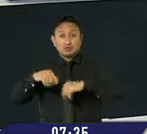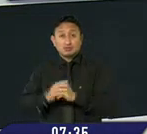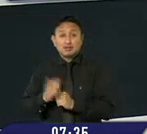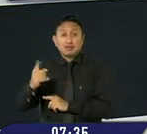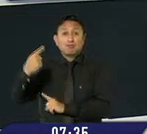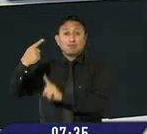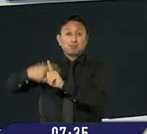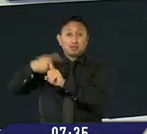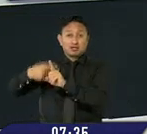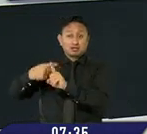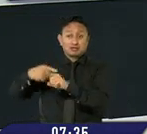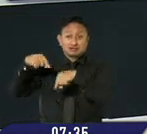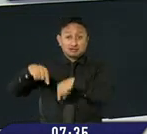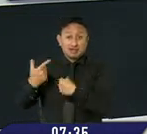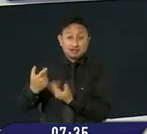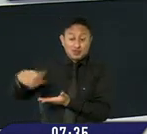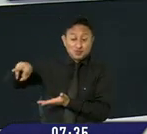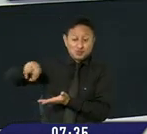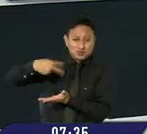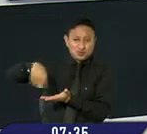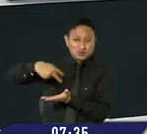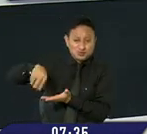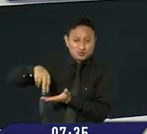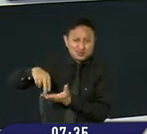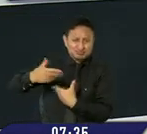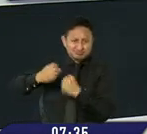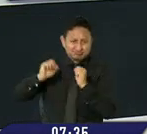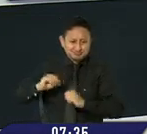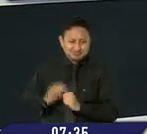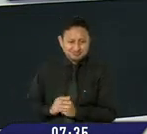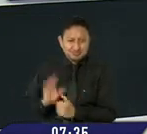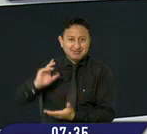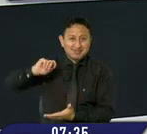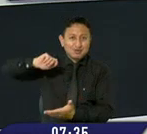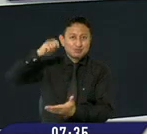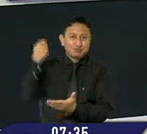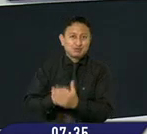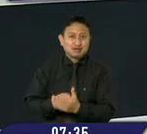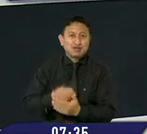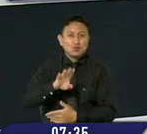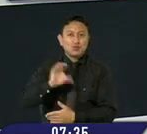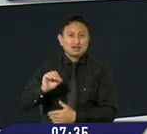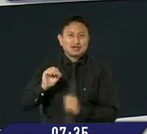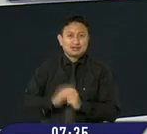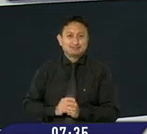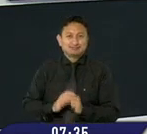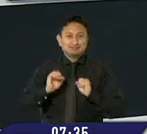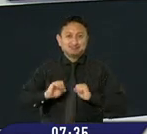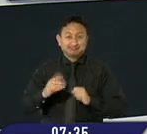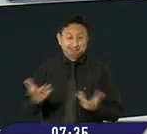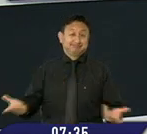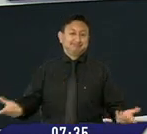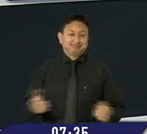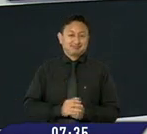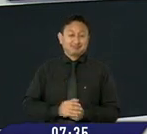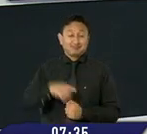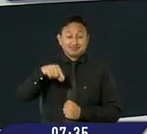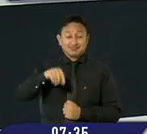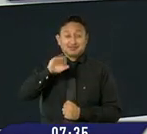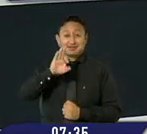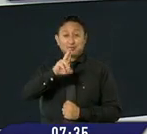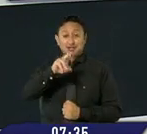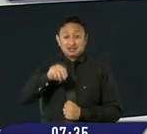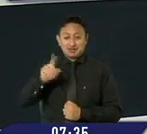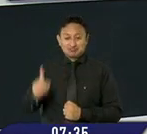mercados donde zapatearon con gusto ahí campeonato de cuarenta por medio. Y ni saben, Televisentro estuvo